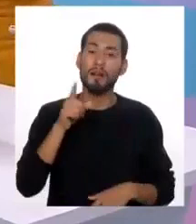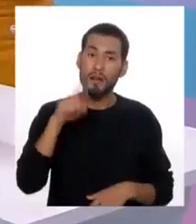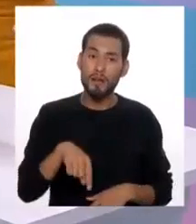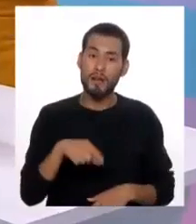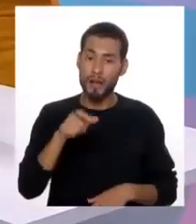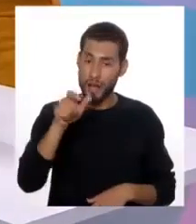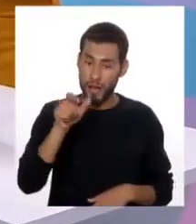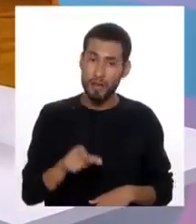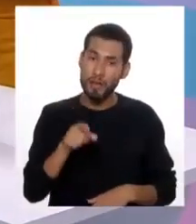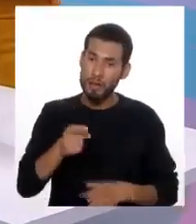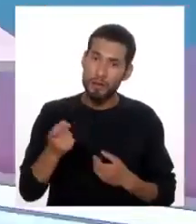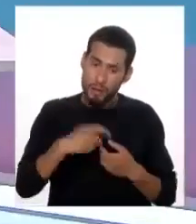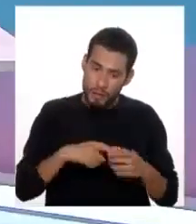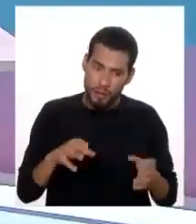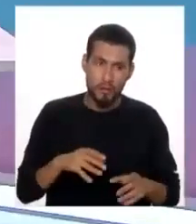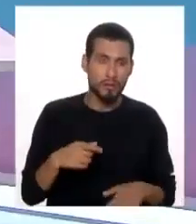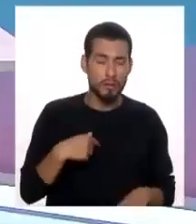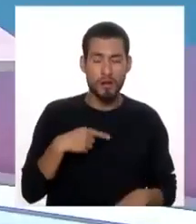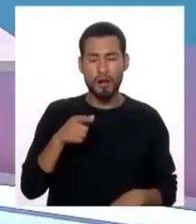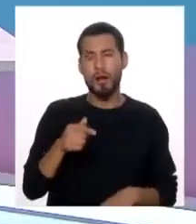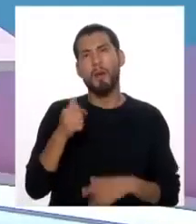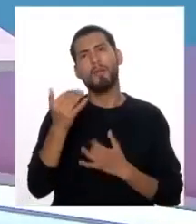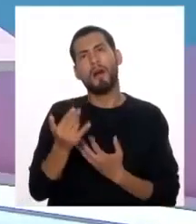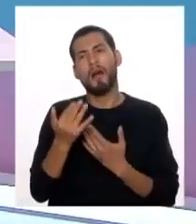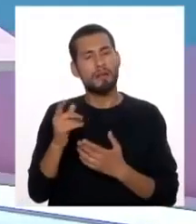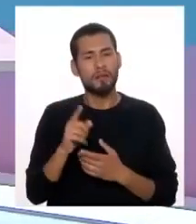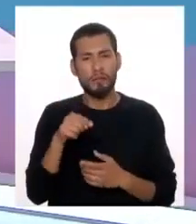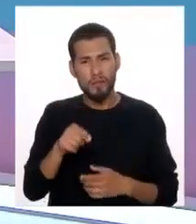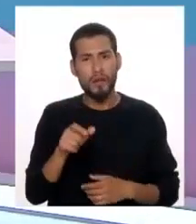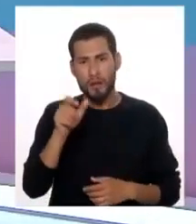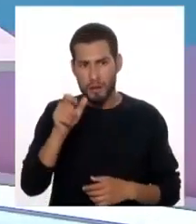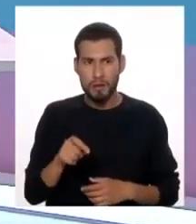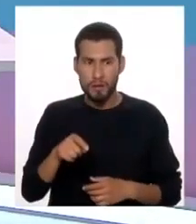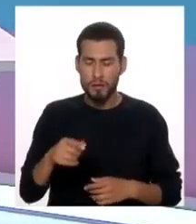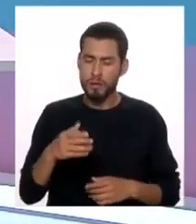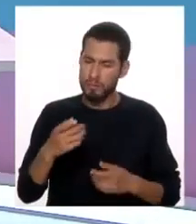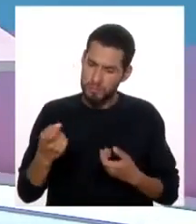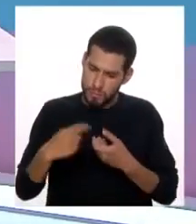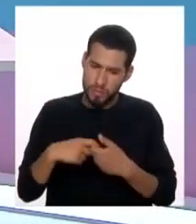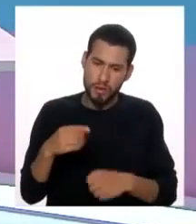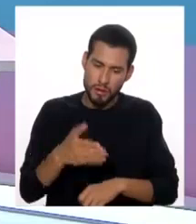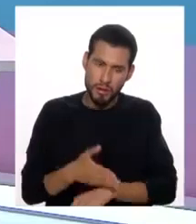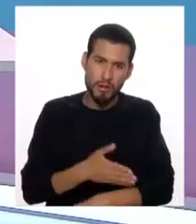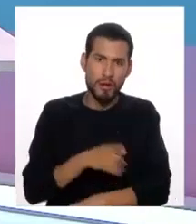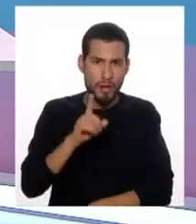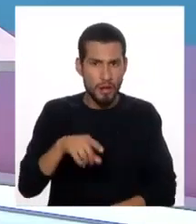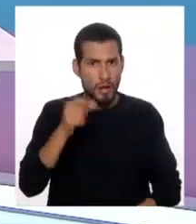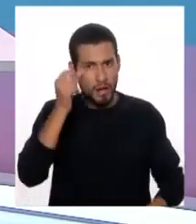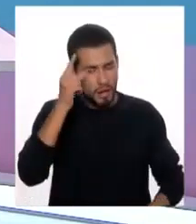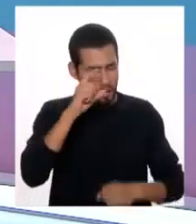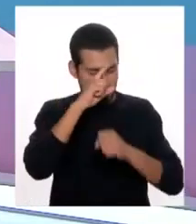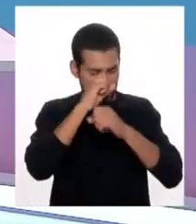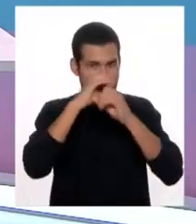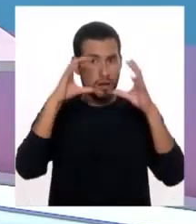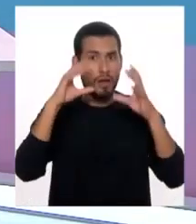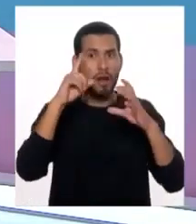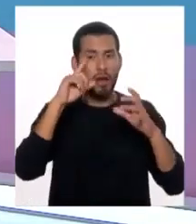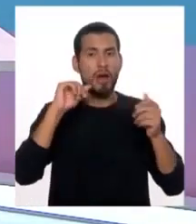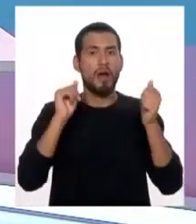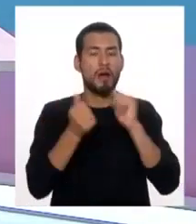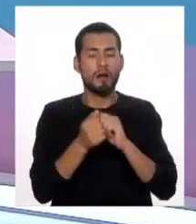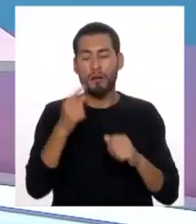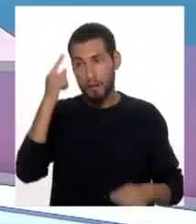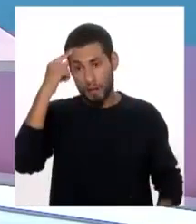Tenemos que hacer que aquellos que nosotros llamamos pacientes sean participantes de su recuperación, puedan comprender y cambiar esos